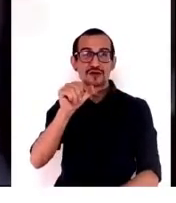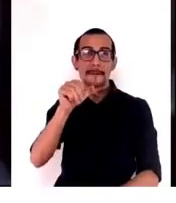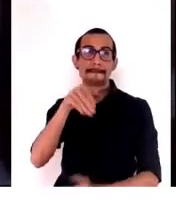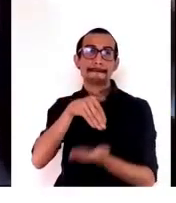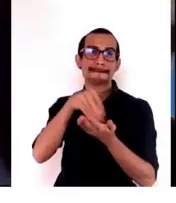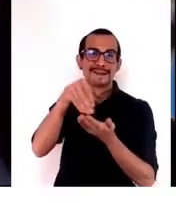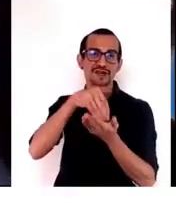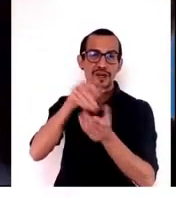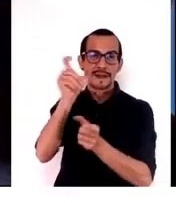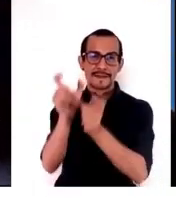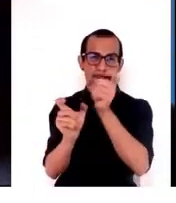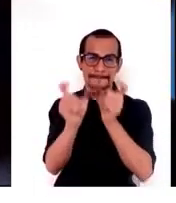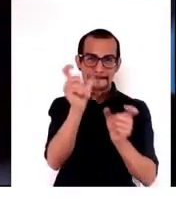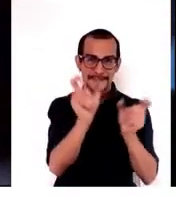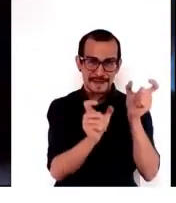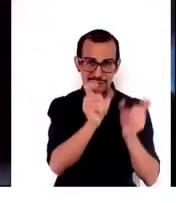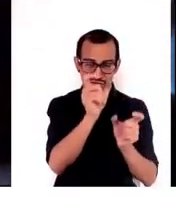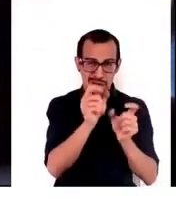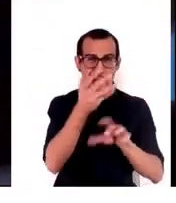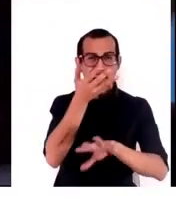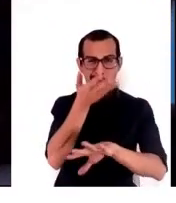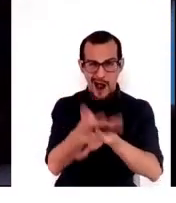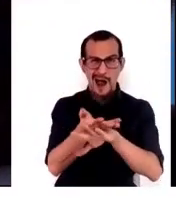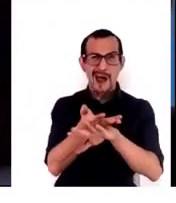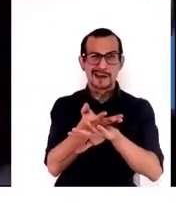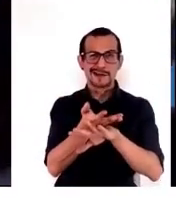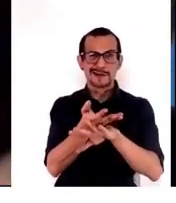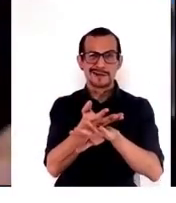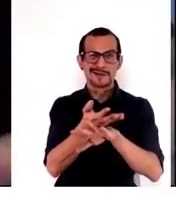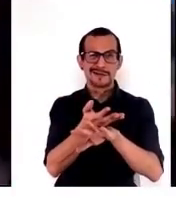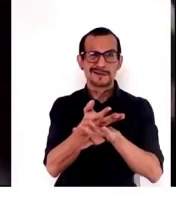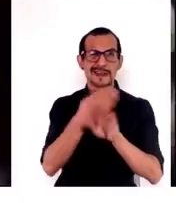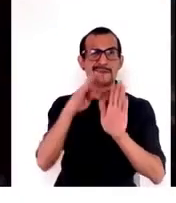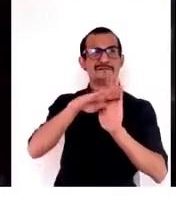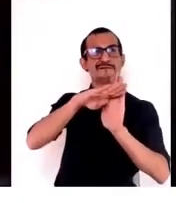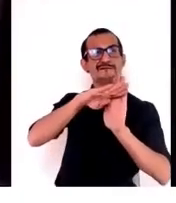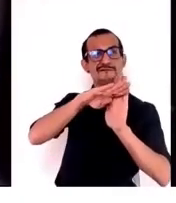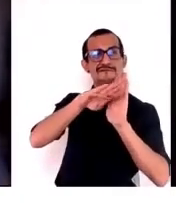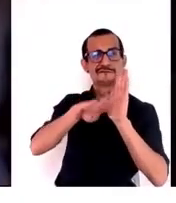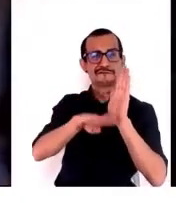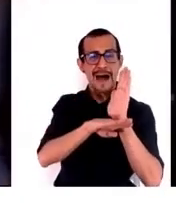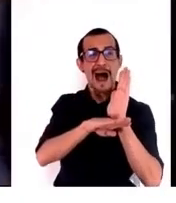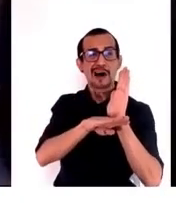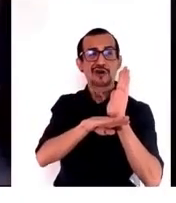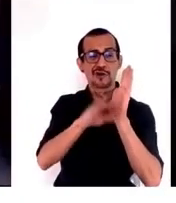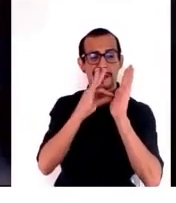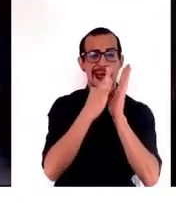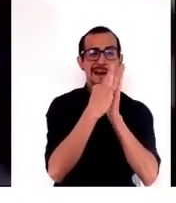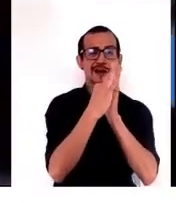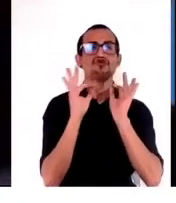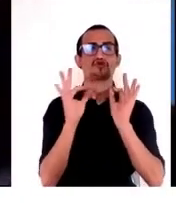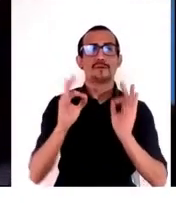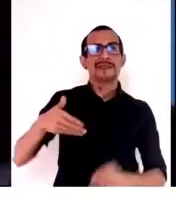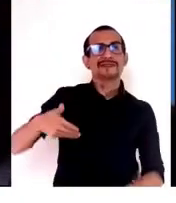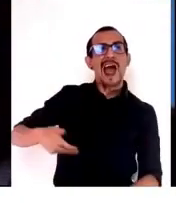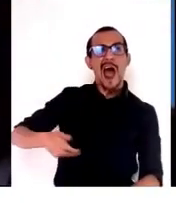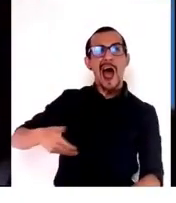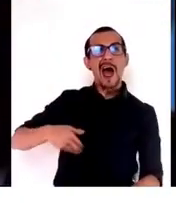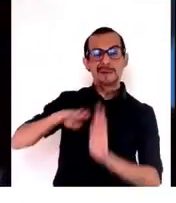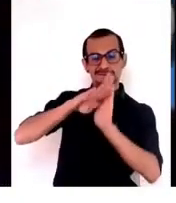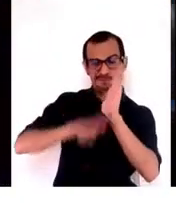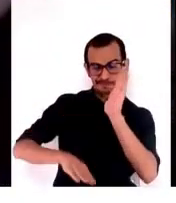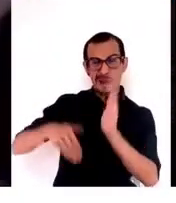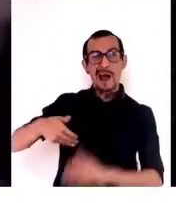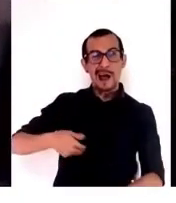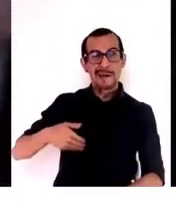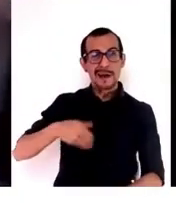que están bajo la línea de hambre internacional. En estos tenemos